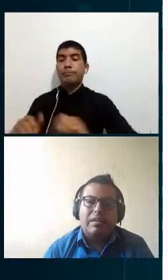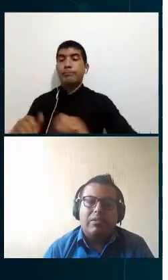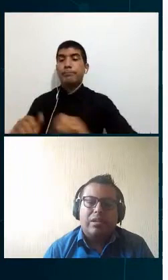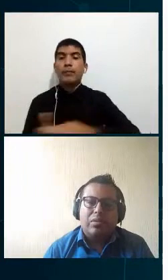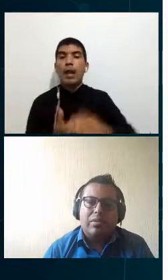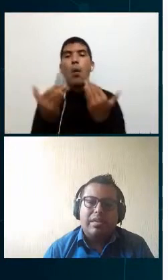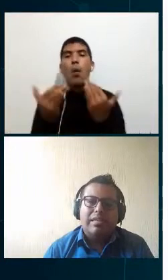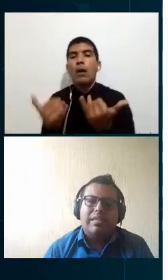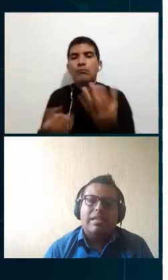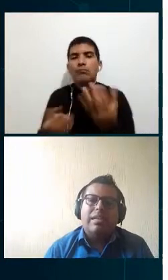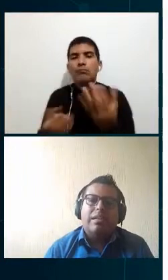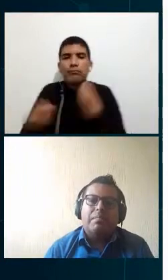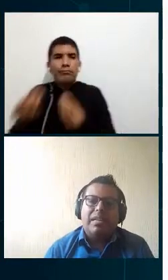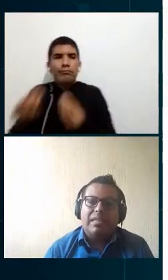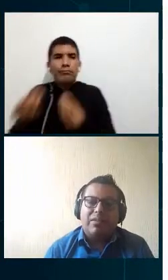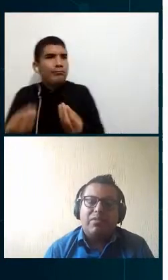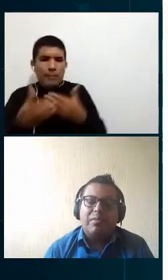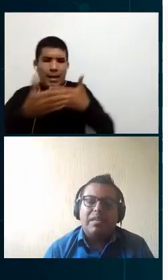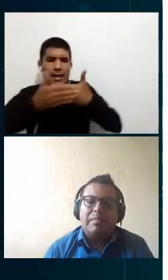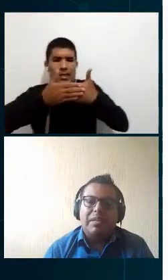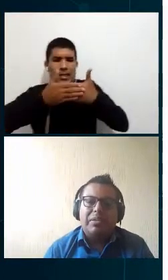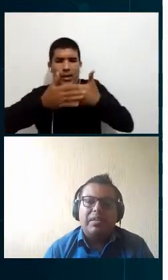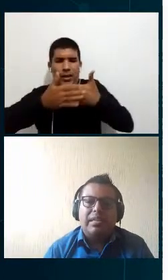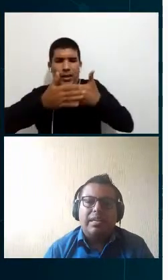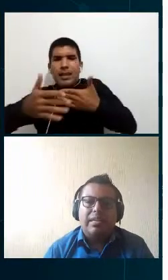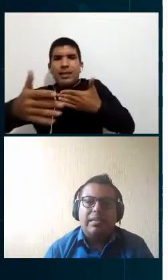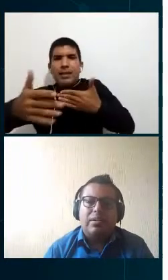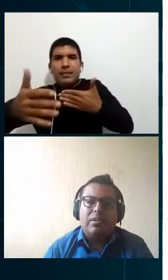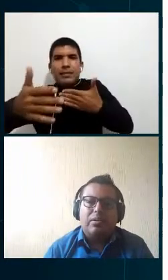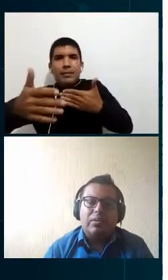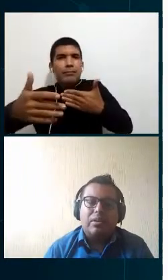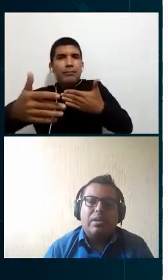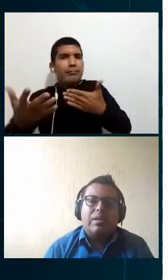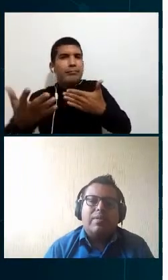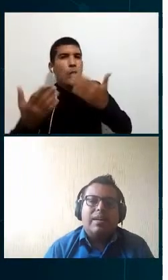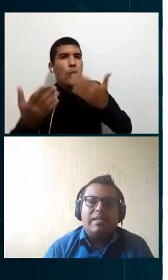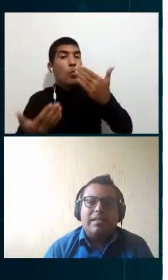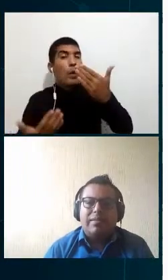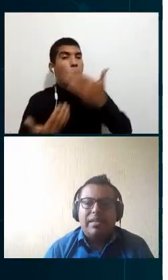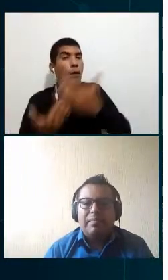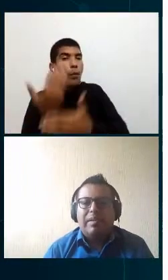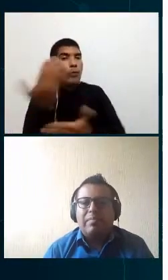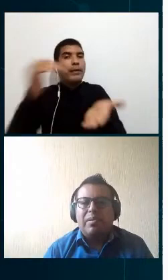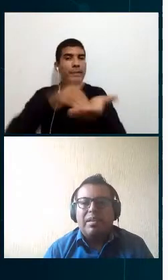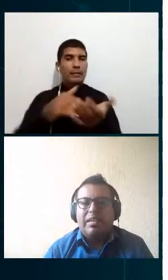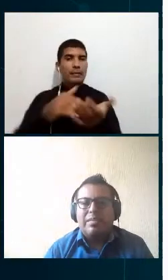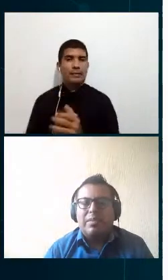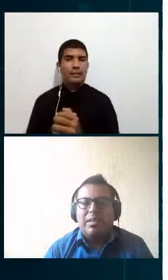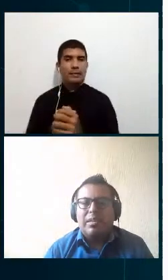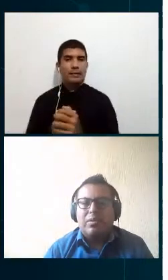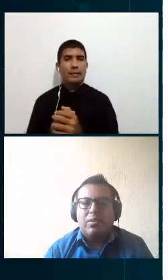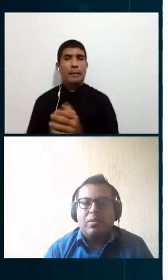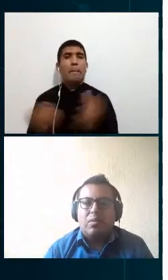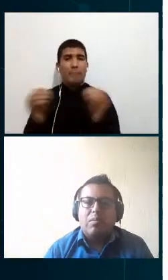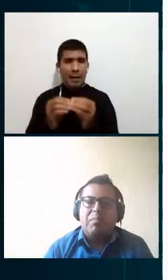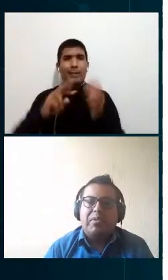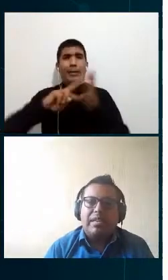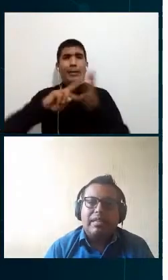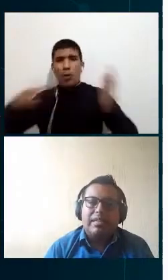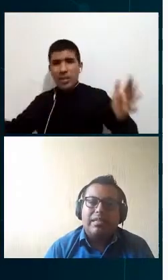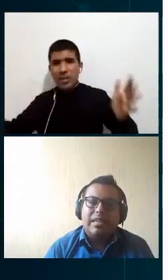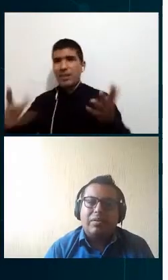en el cual toda esta plataforma de medición inteligente nos va a servir para poder ir explorando